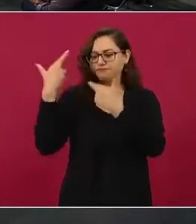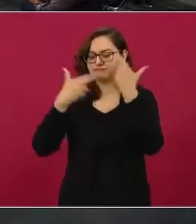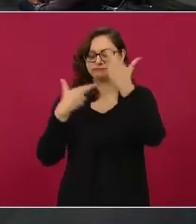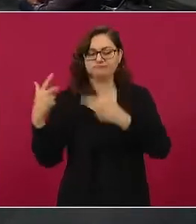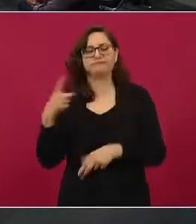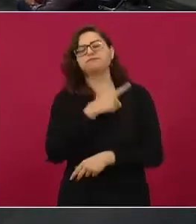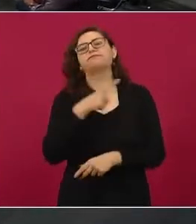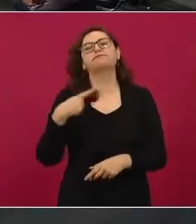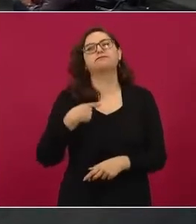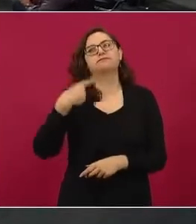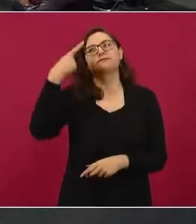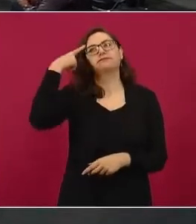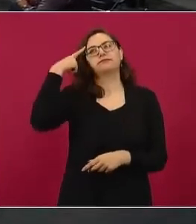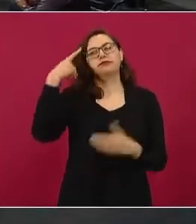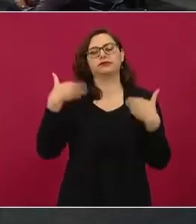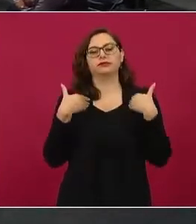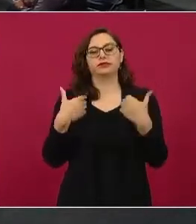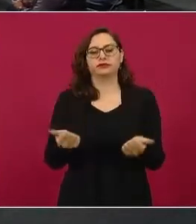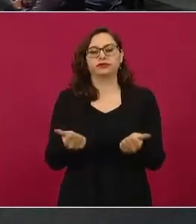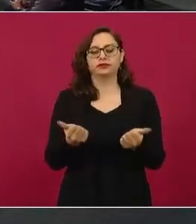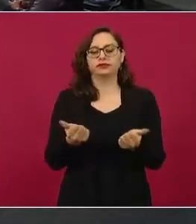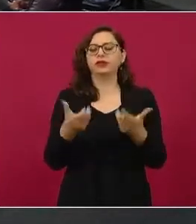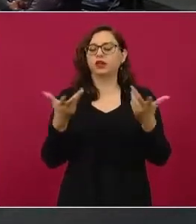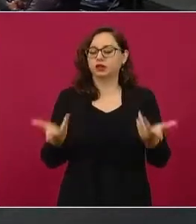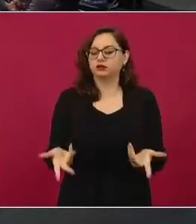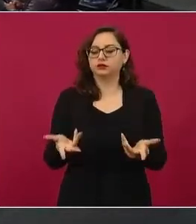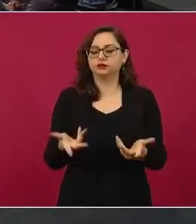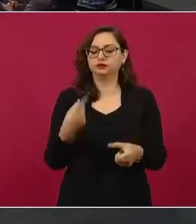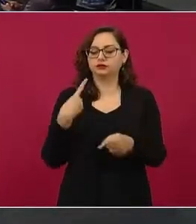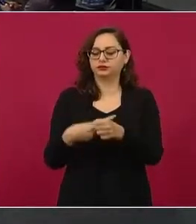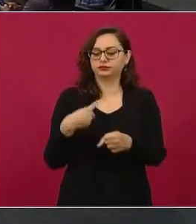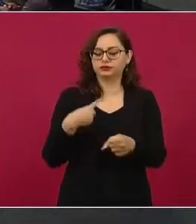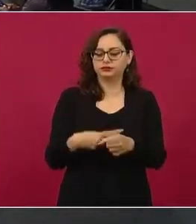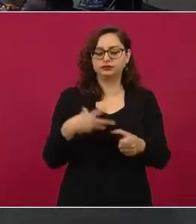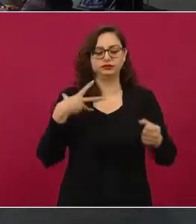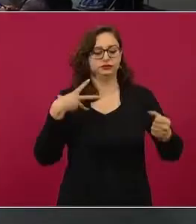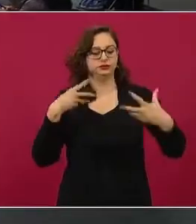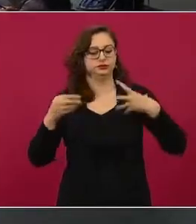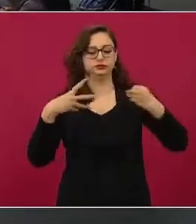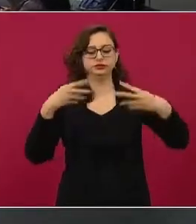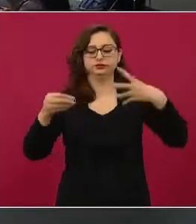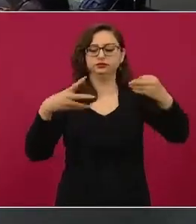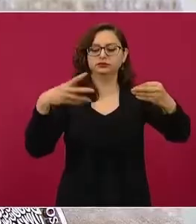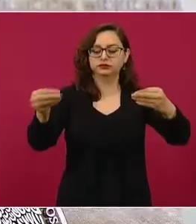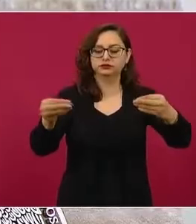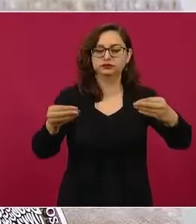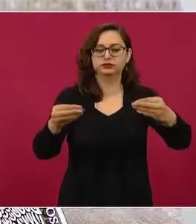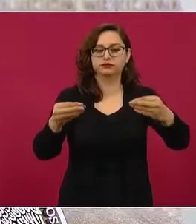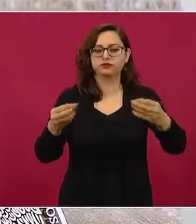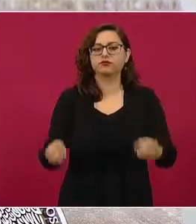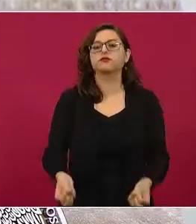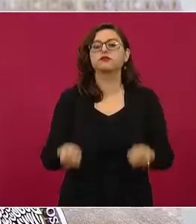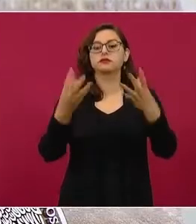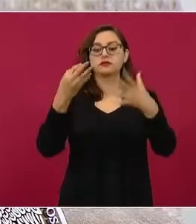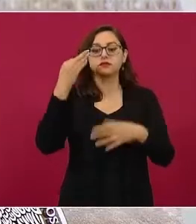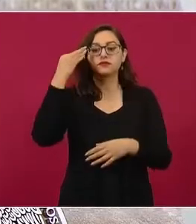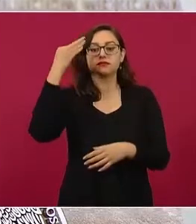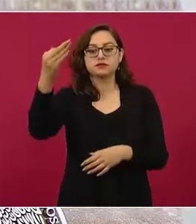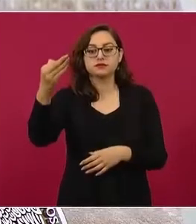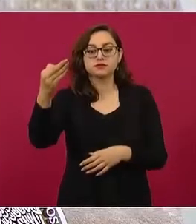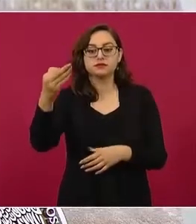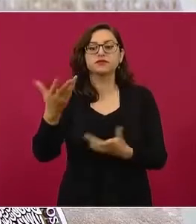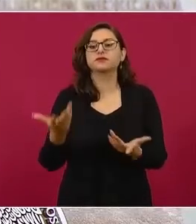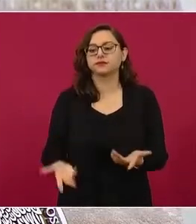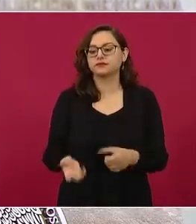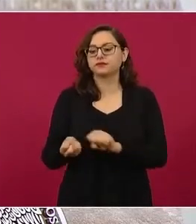claridad de que la evidencia científica sobre la duración de la contagiosidad, la capacidad de transmitir el virus, es realmente menor